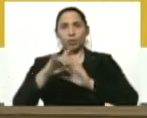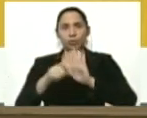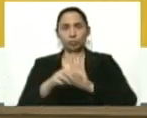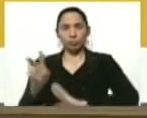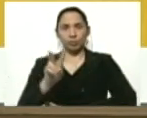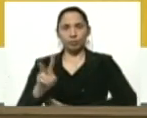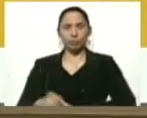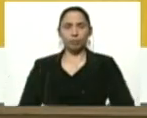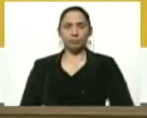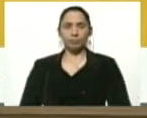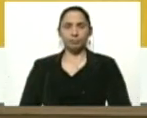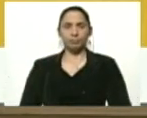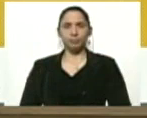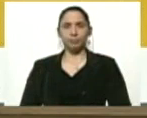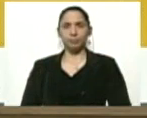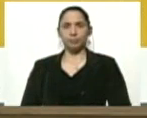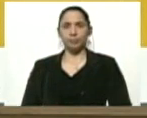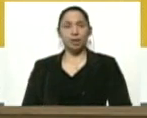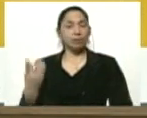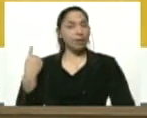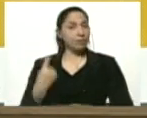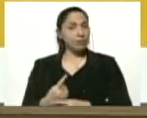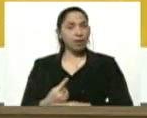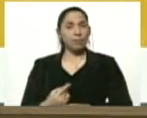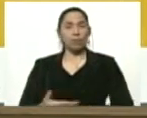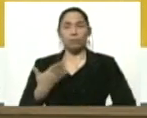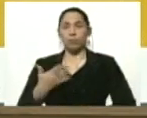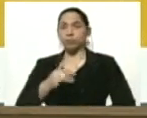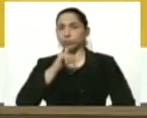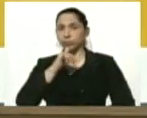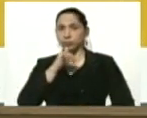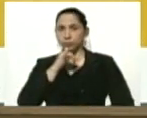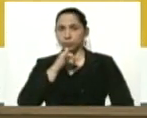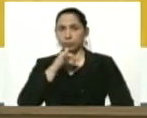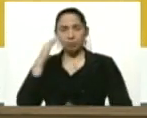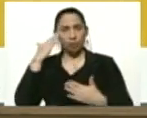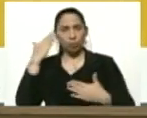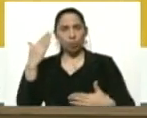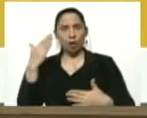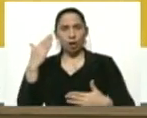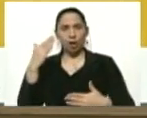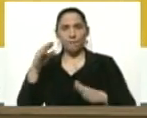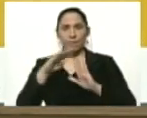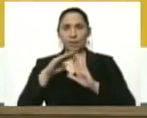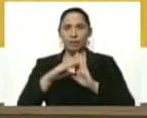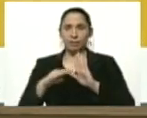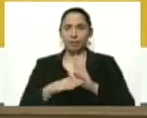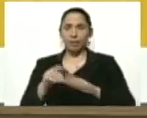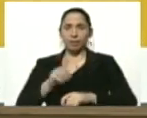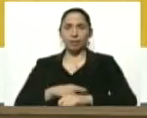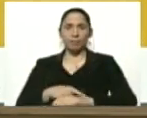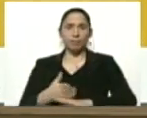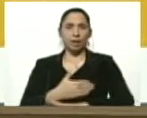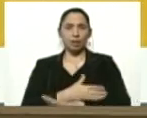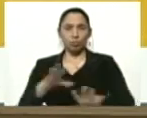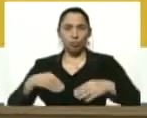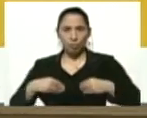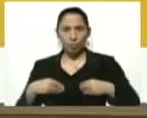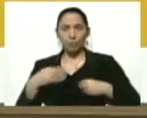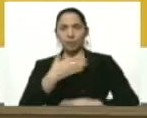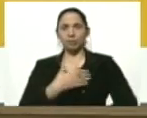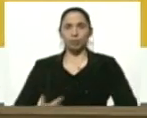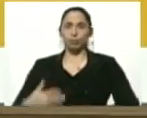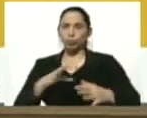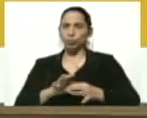de Venezuela había que resaltar y saludar las medidas tempranas que tomó el presidente y la unión